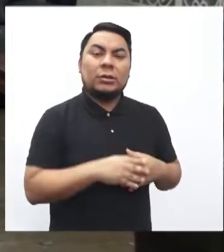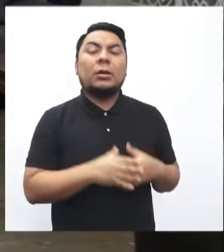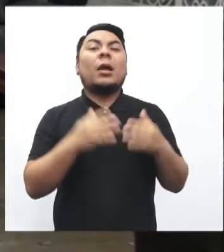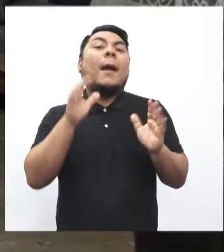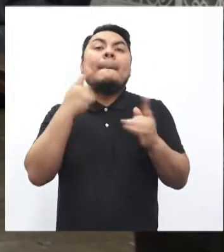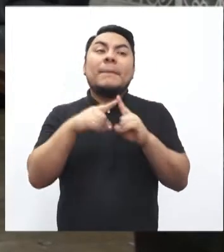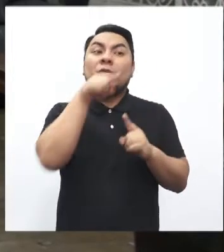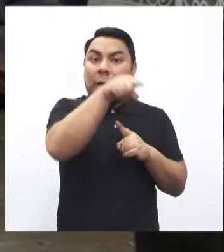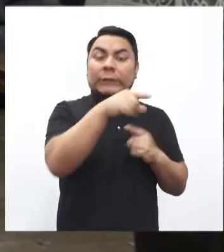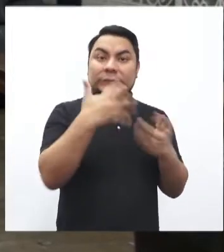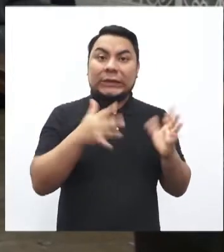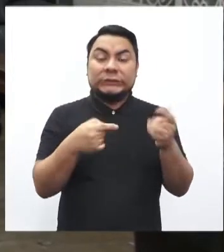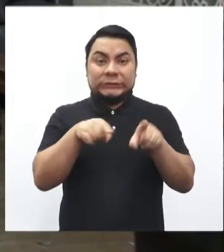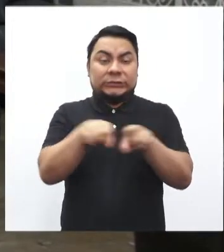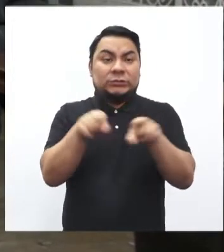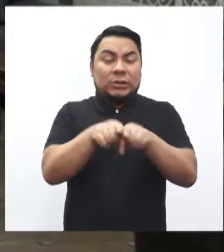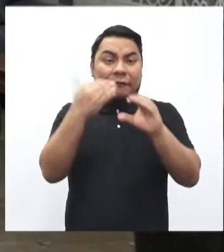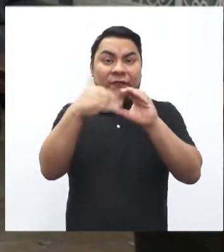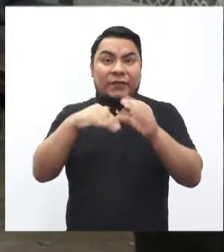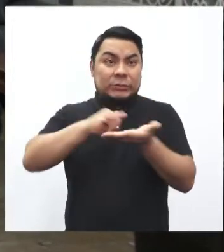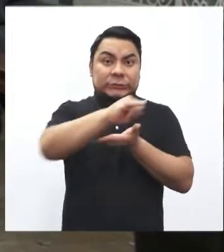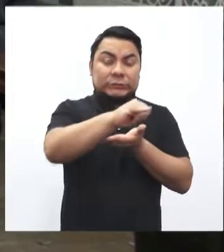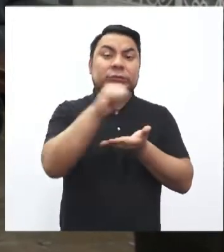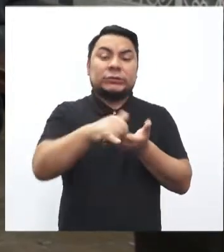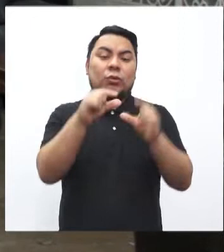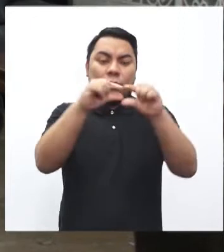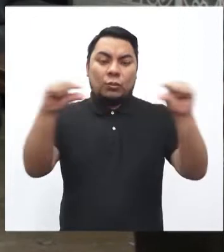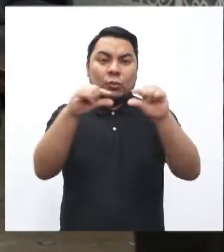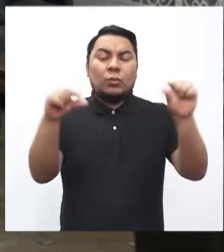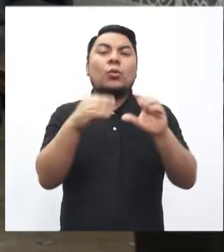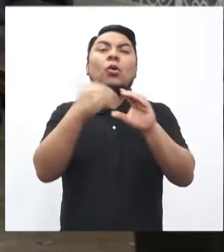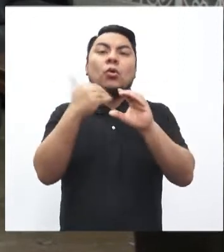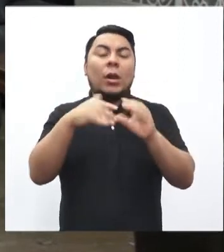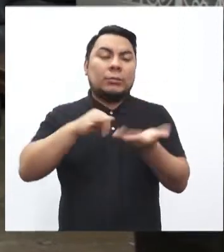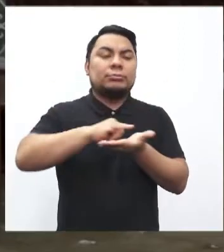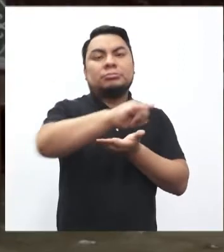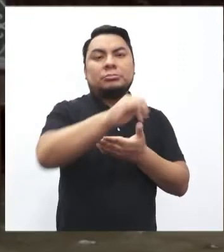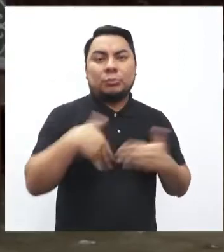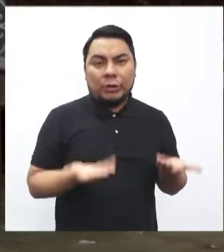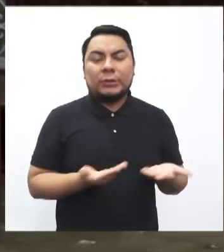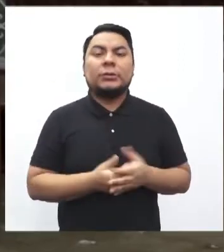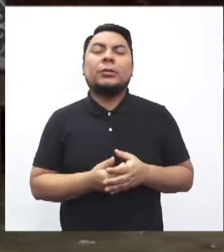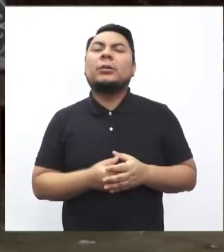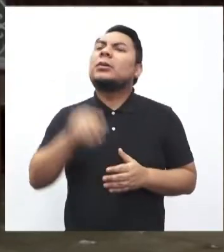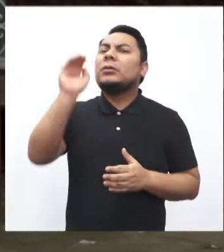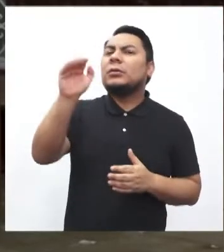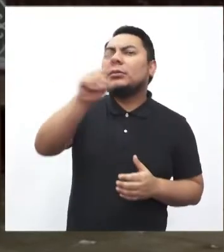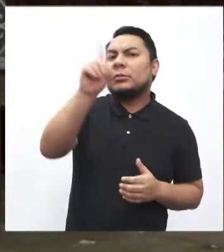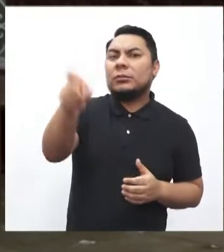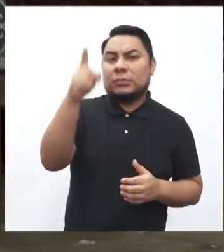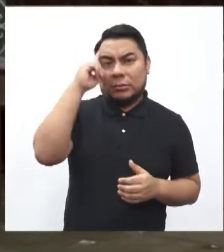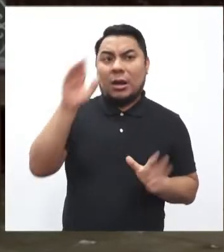creado este medio y haya definido una dirección o un correo electrónico para este fin. ¿Y en relación a las entidades,